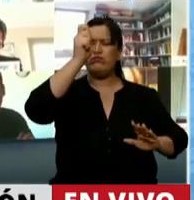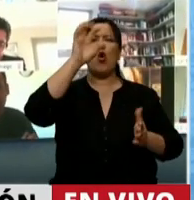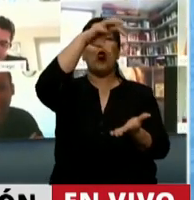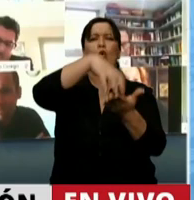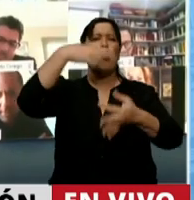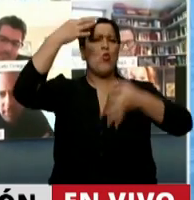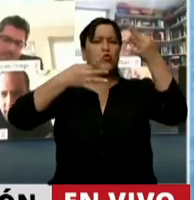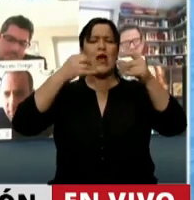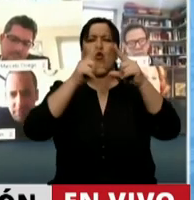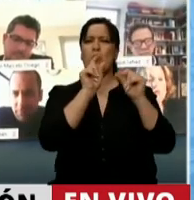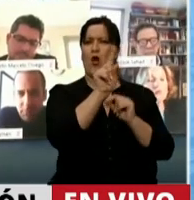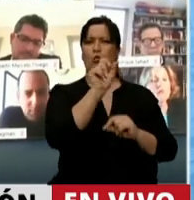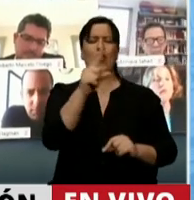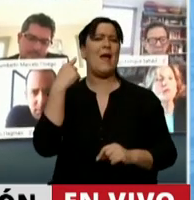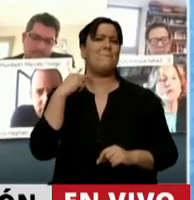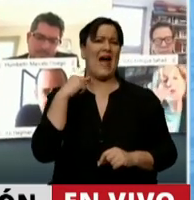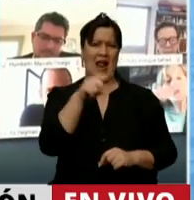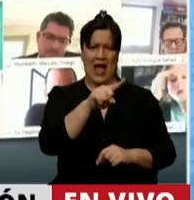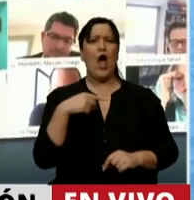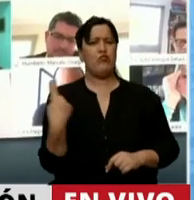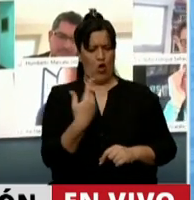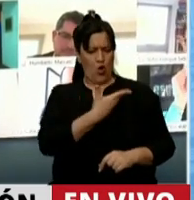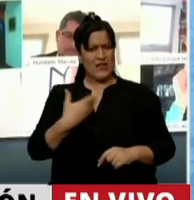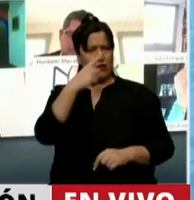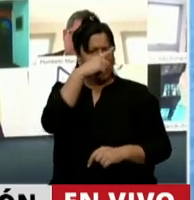de Paraná. Es decir, nosotros ya nos hemos constituido